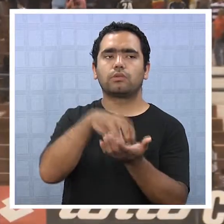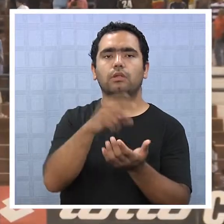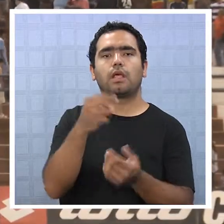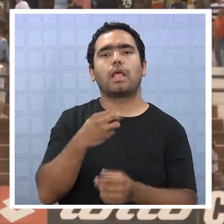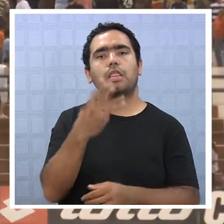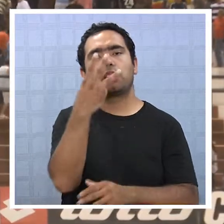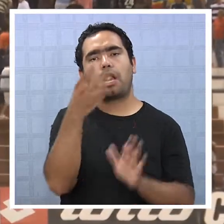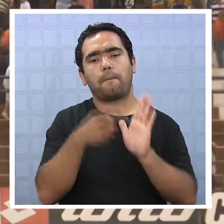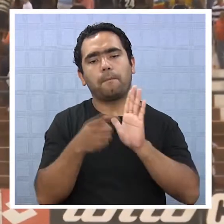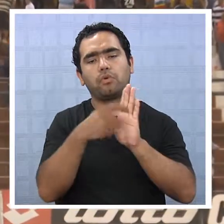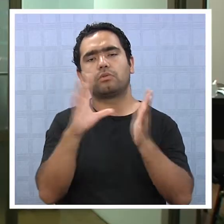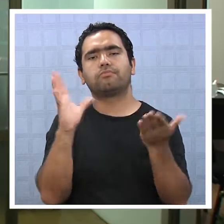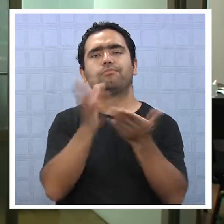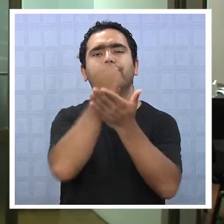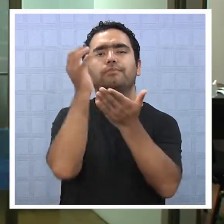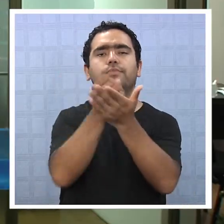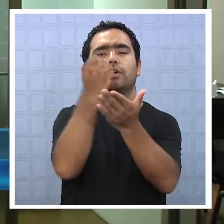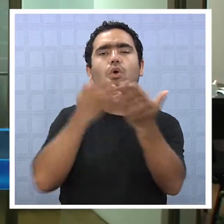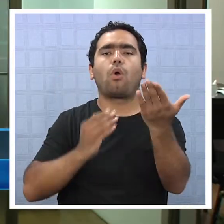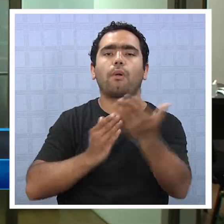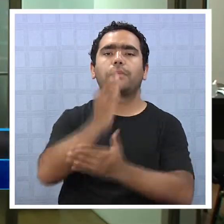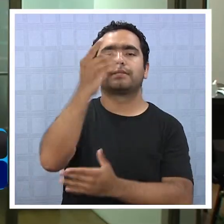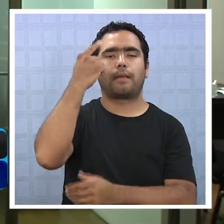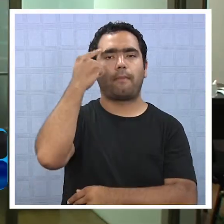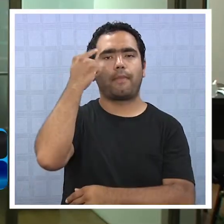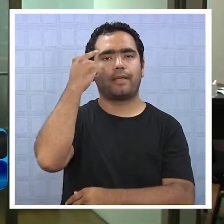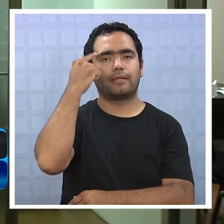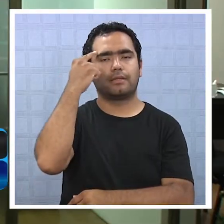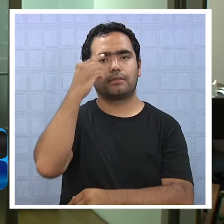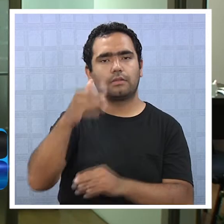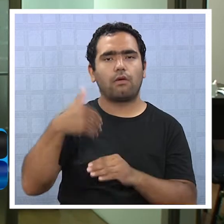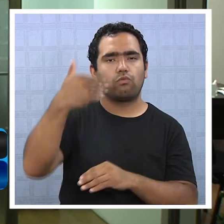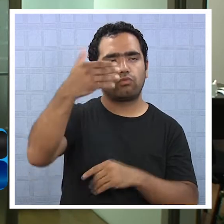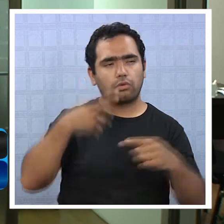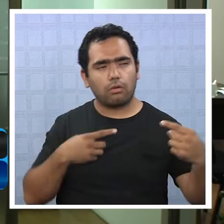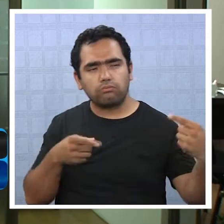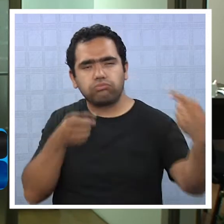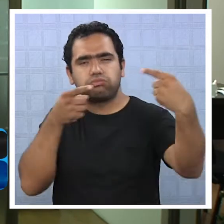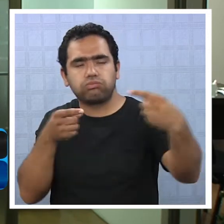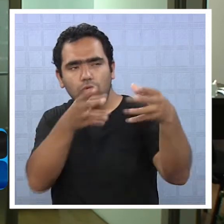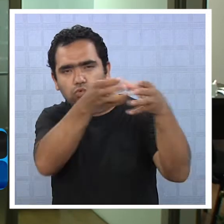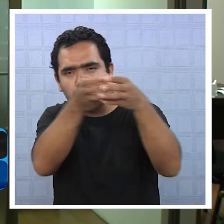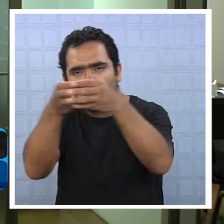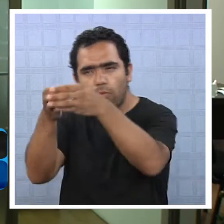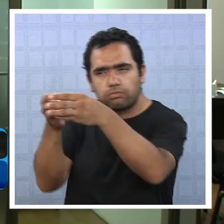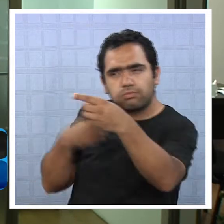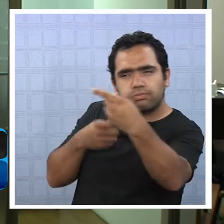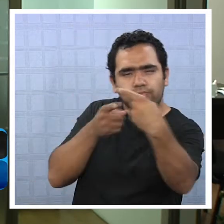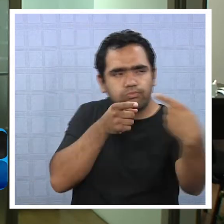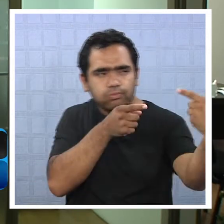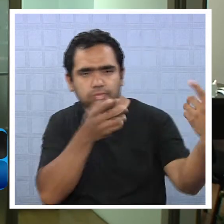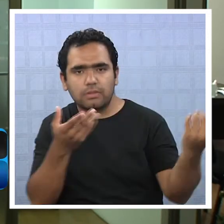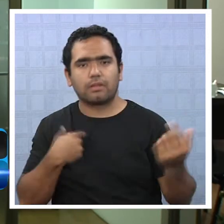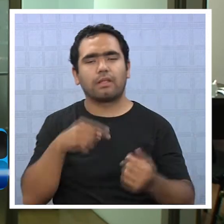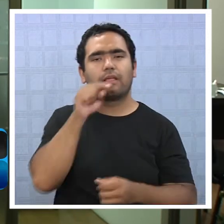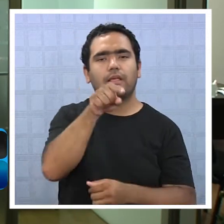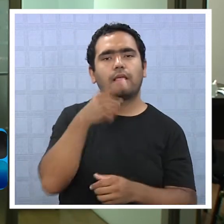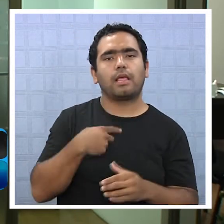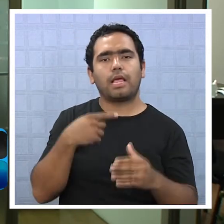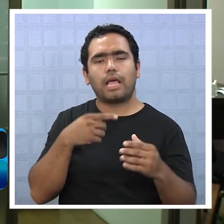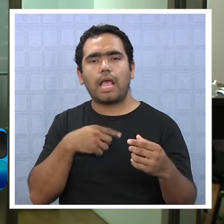los primeros tres puntos de este campeonato para comenzar a pensar ya en el resto de los rivales y tratar de hacer